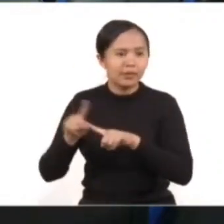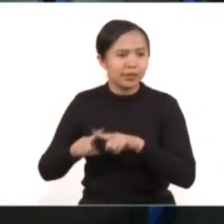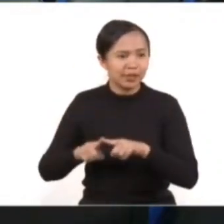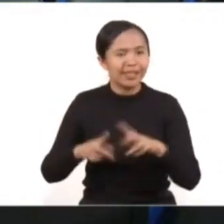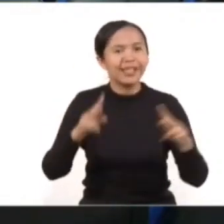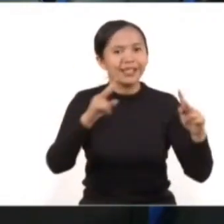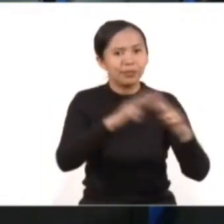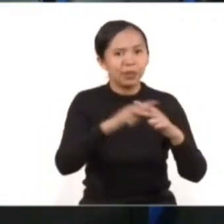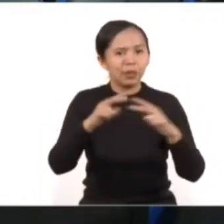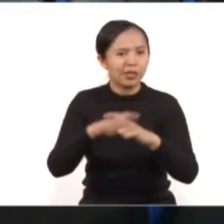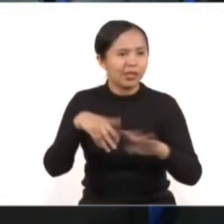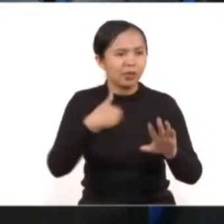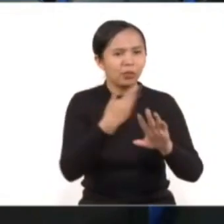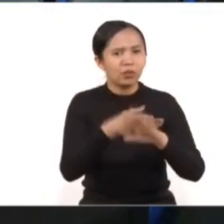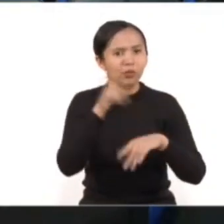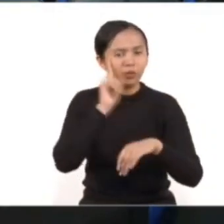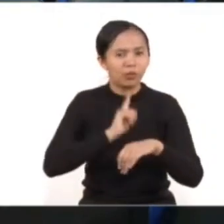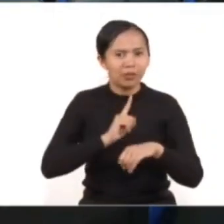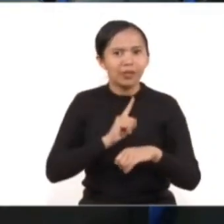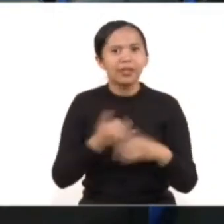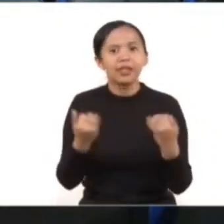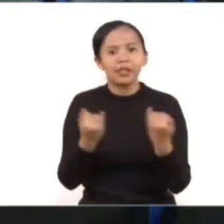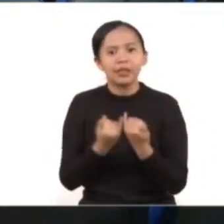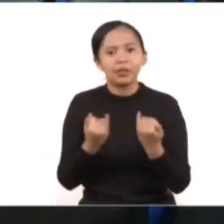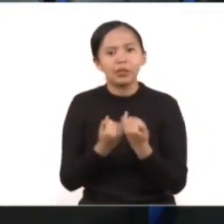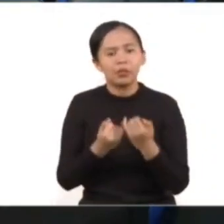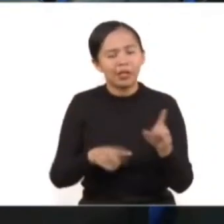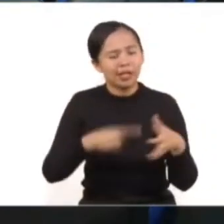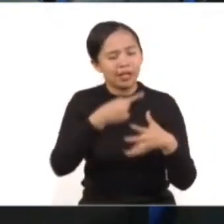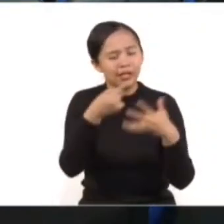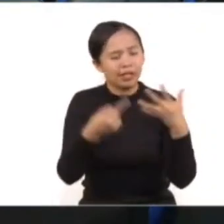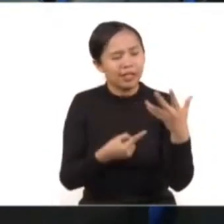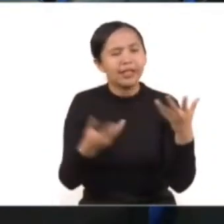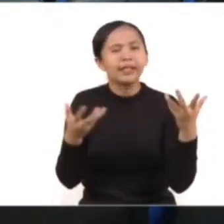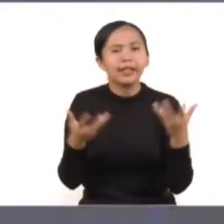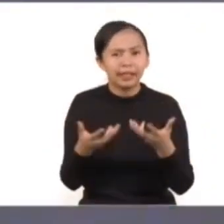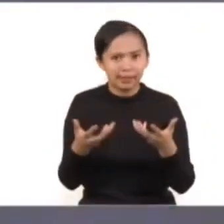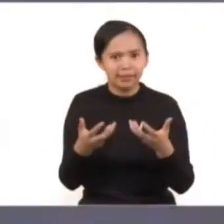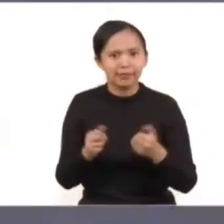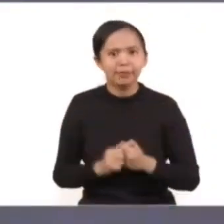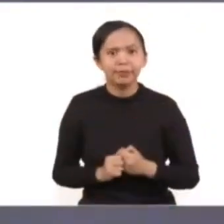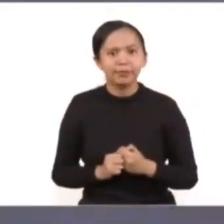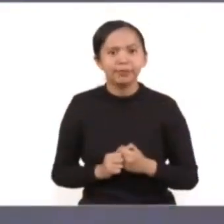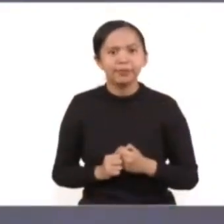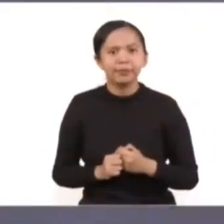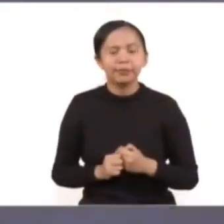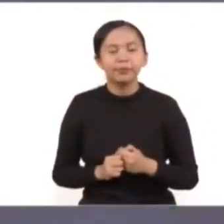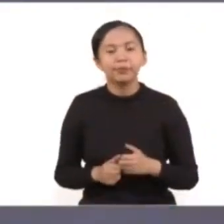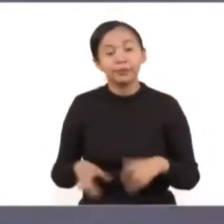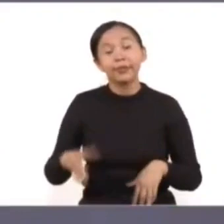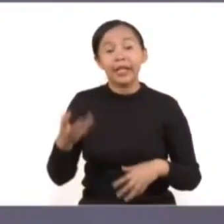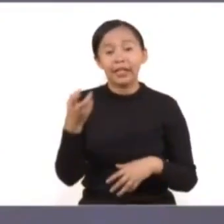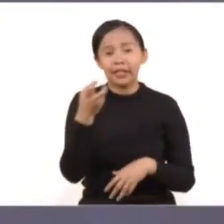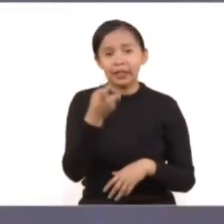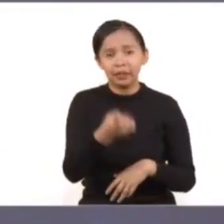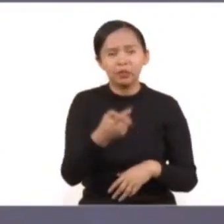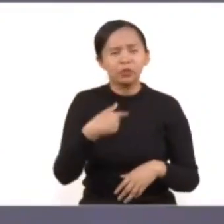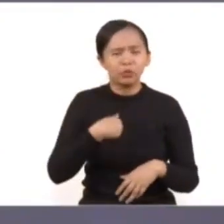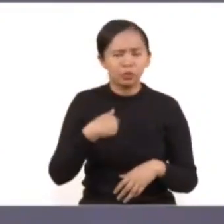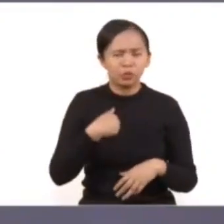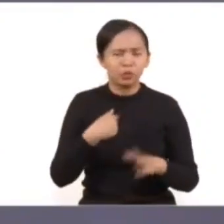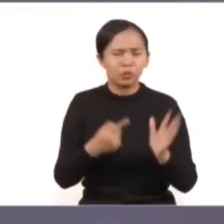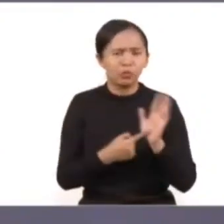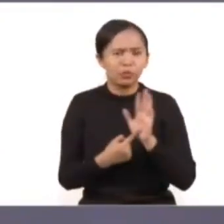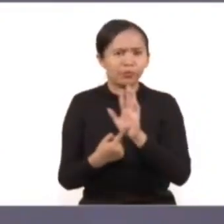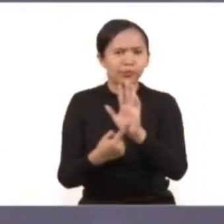violencia contra las mujeres y las graves repercusiones que tiene para toda la sociedad. En este sentido, presento los